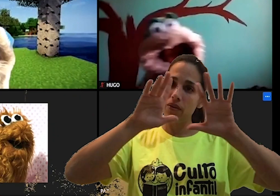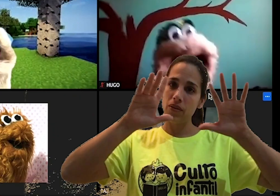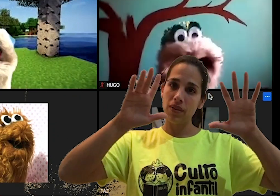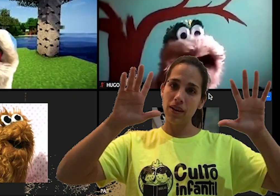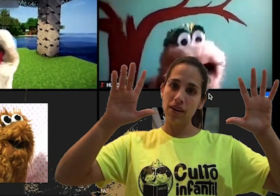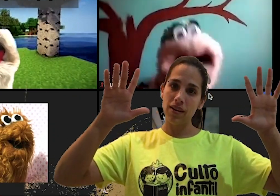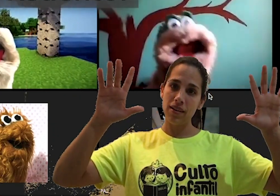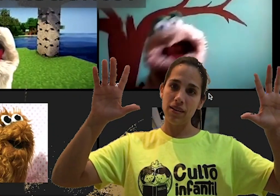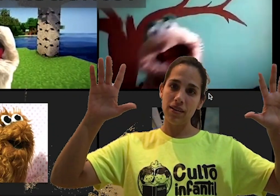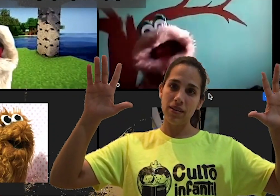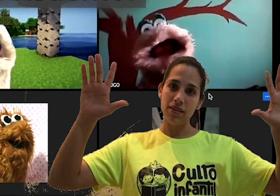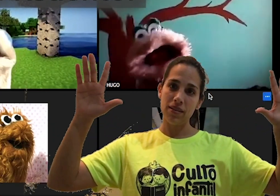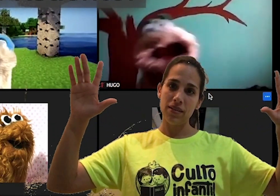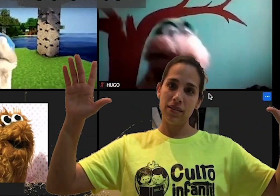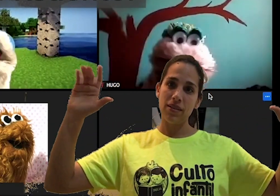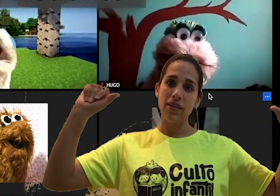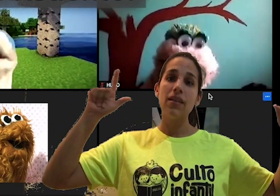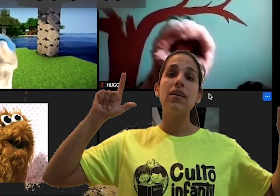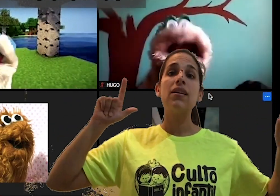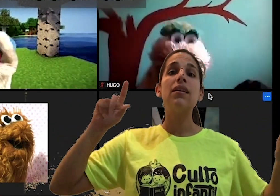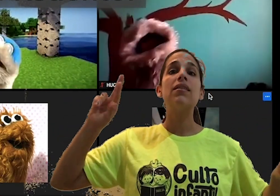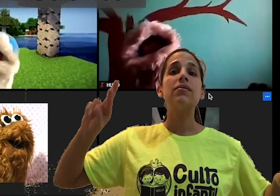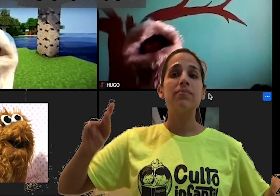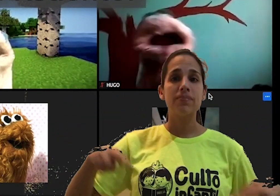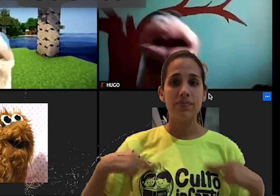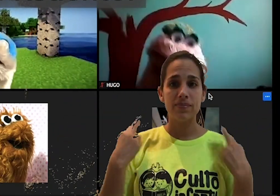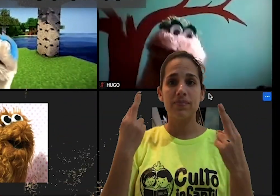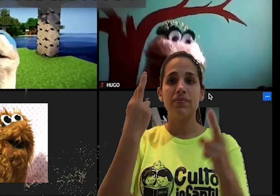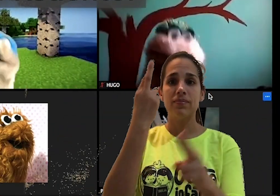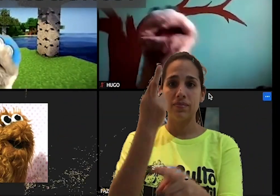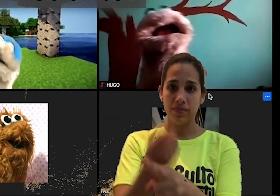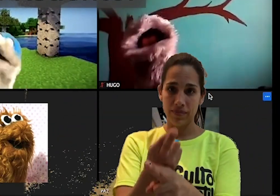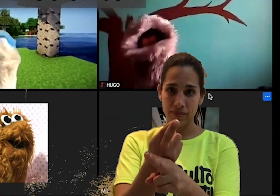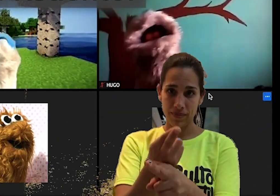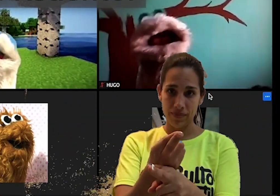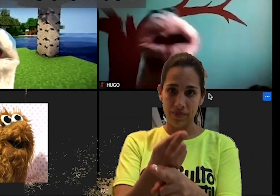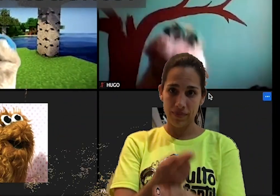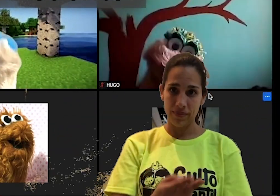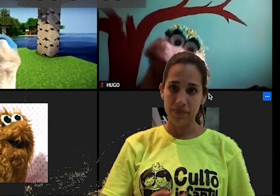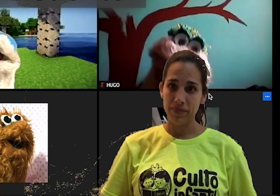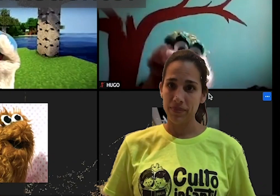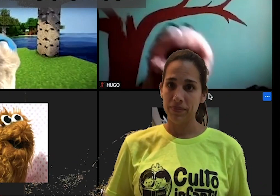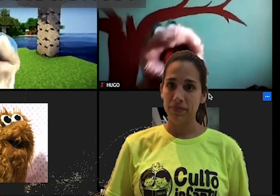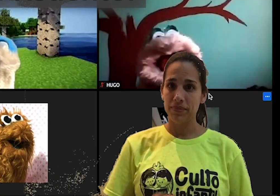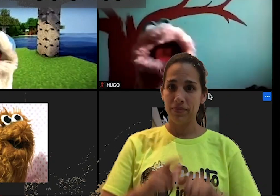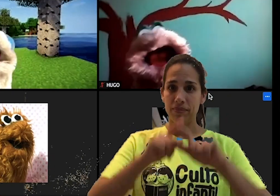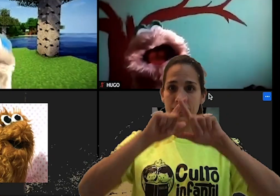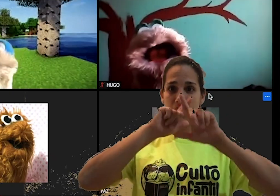gloria al Redentor,